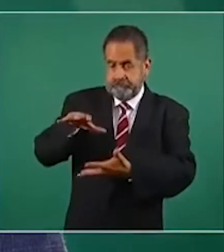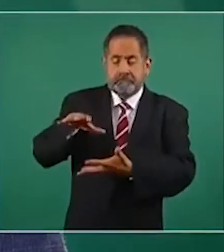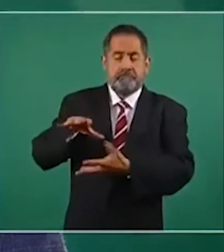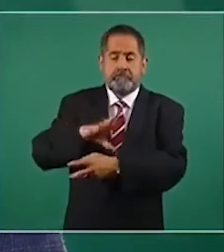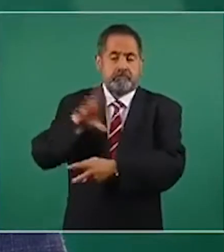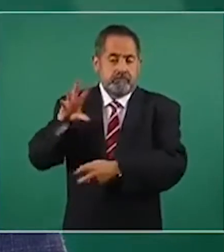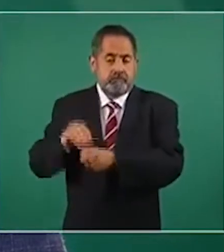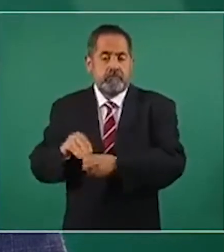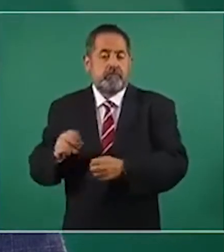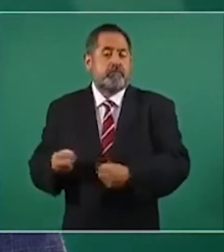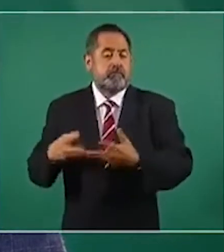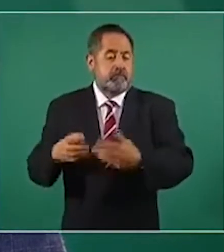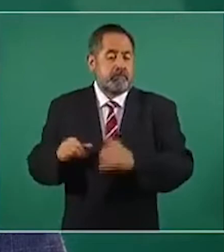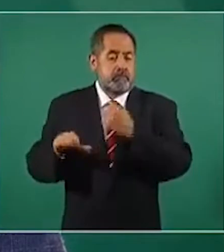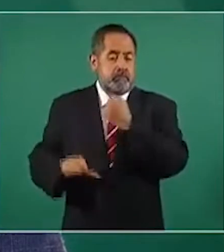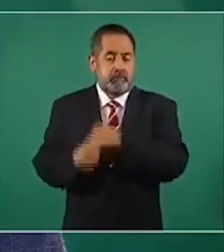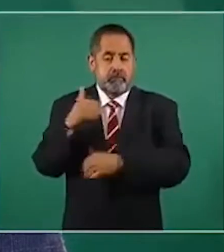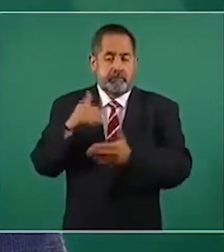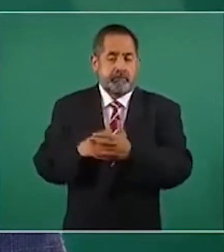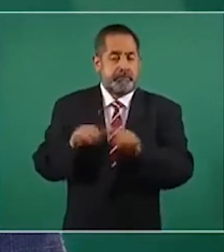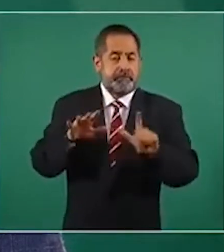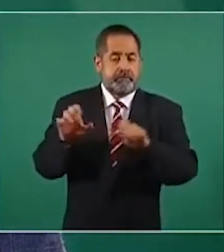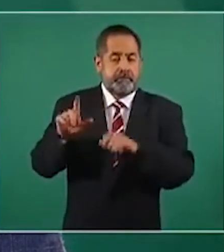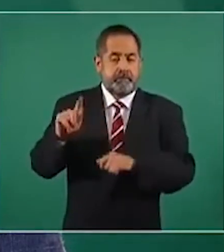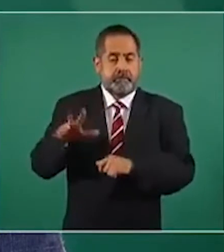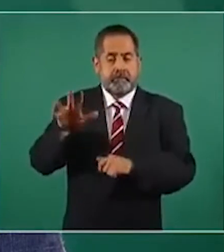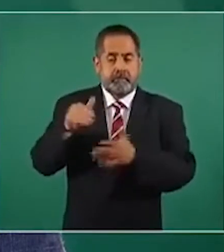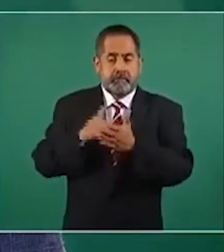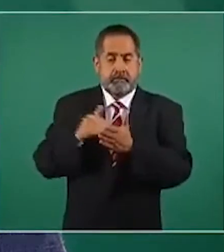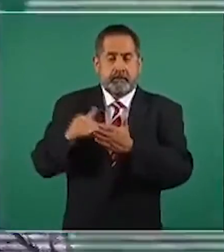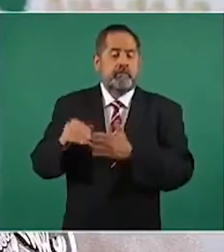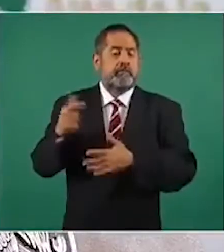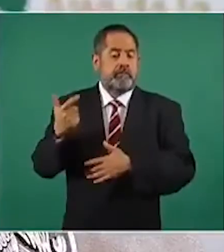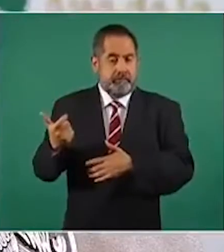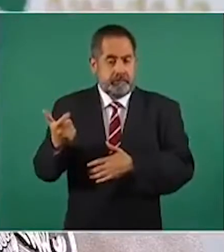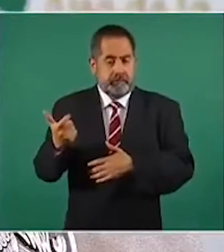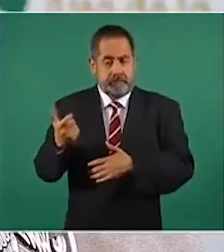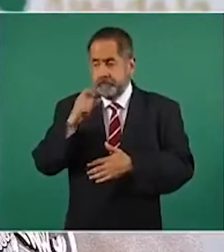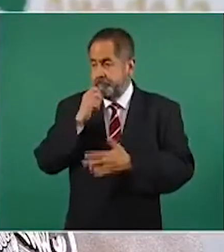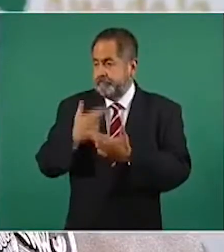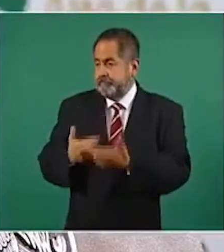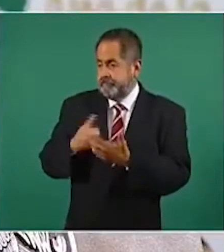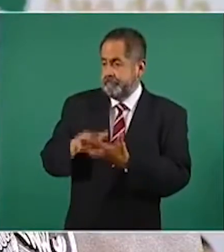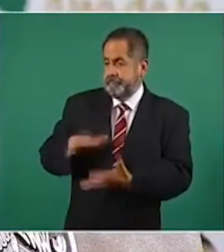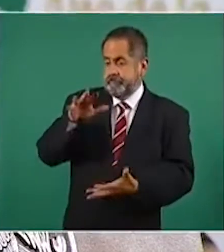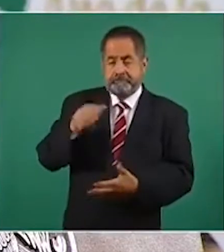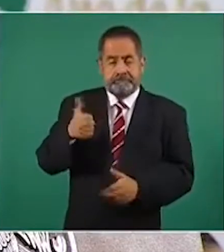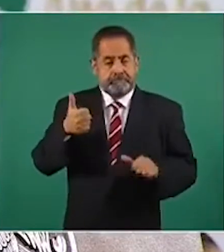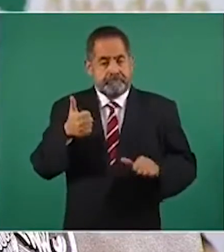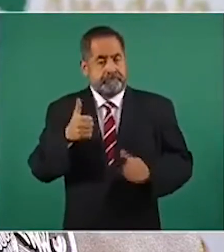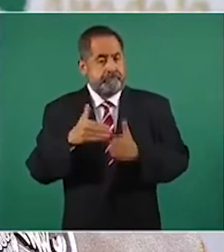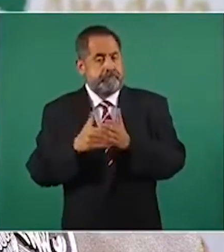con un total de 11.795 millones de pesos y un volumen de 6